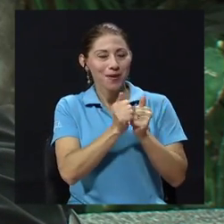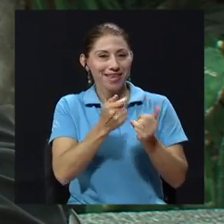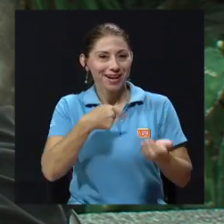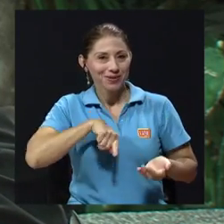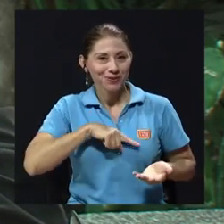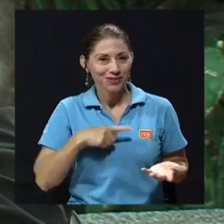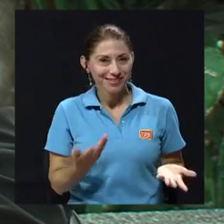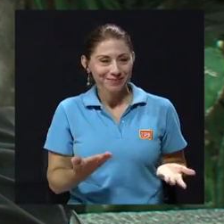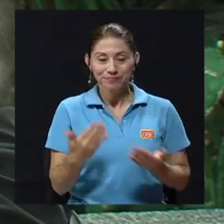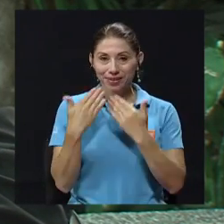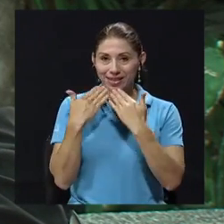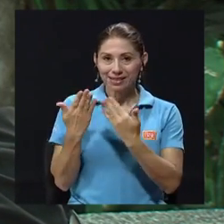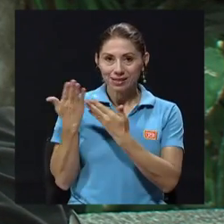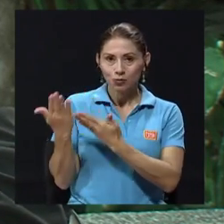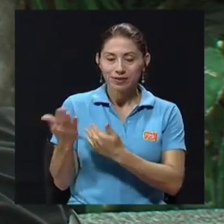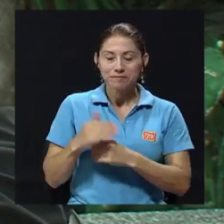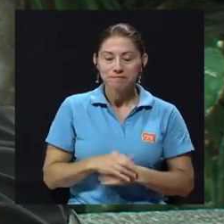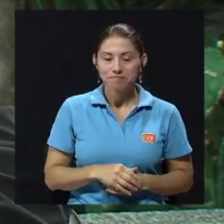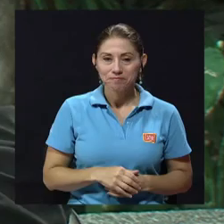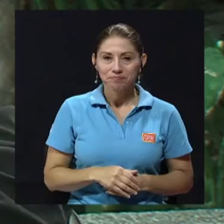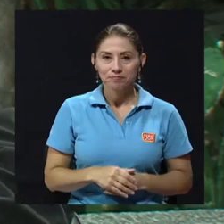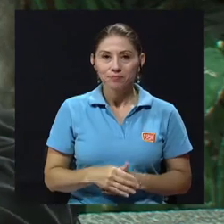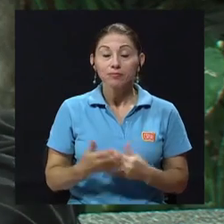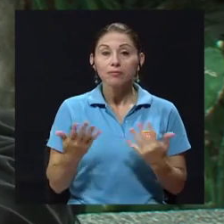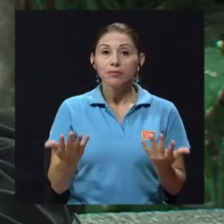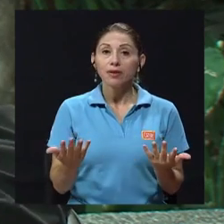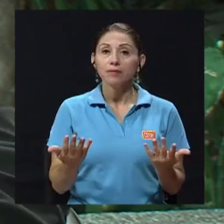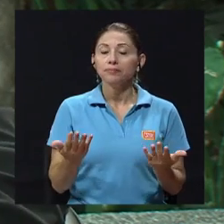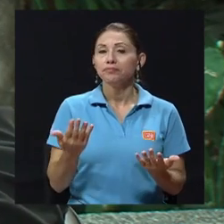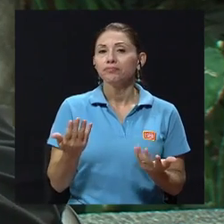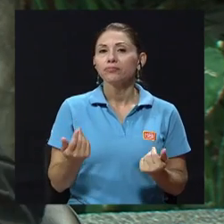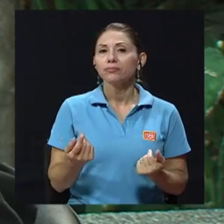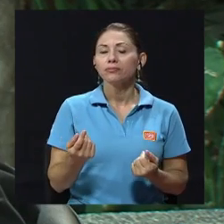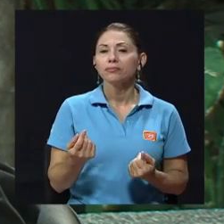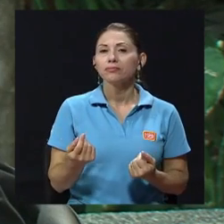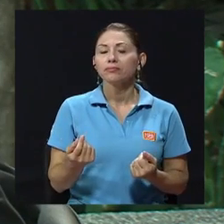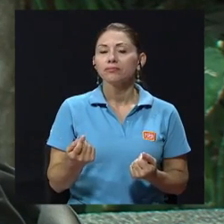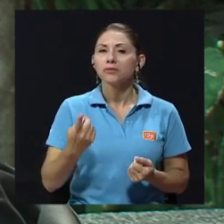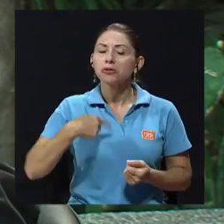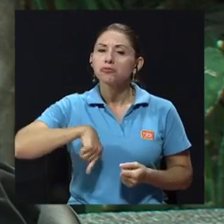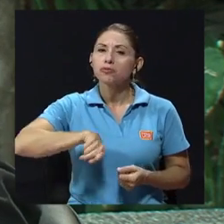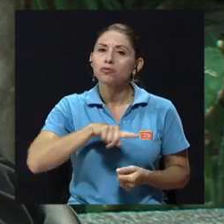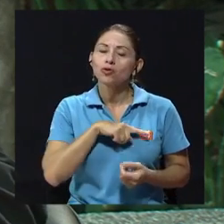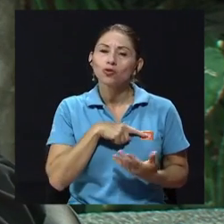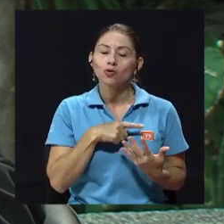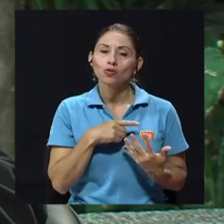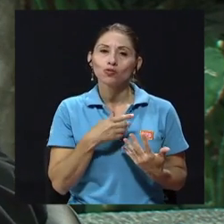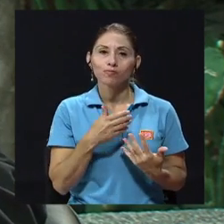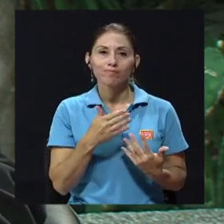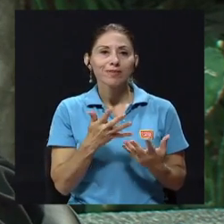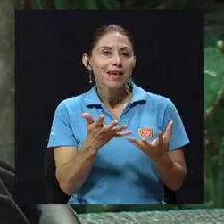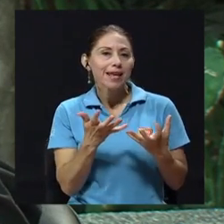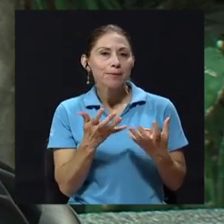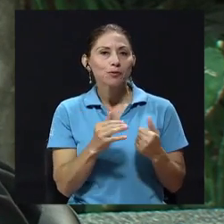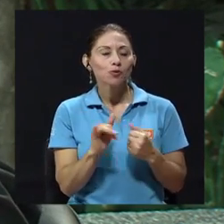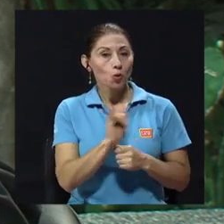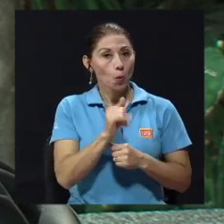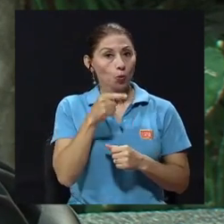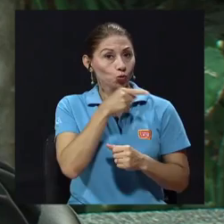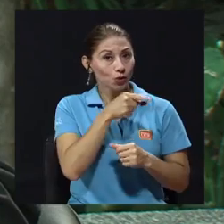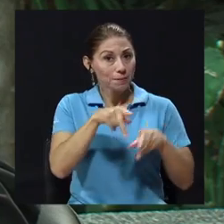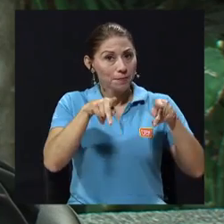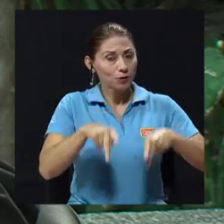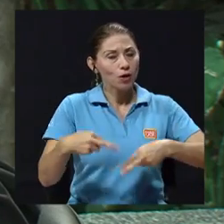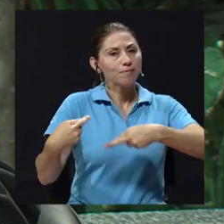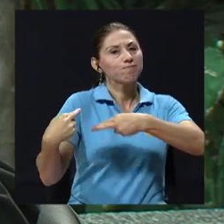Gracias a usted. Bueno, tal vez si nos gustaría, doctora, pues como usted es la encargada propiamente del